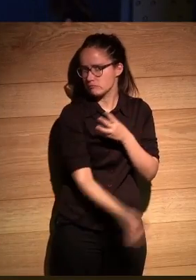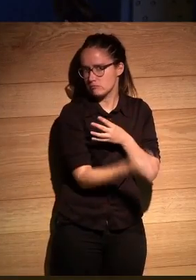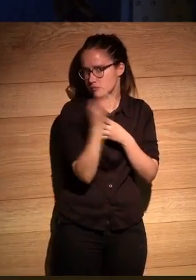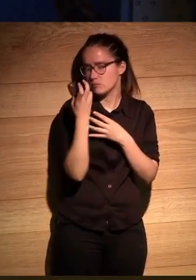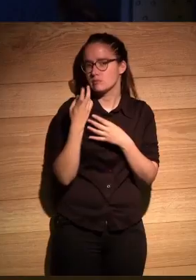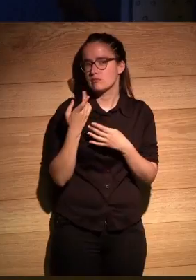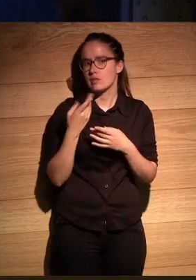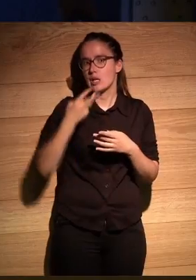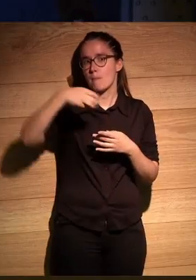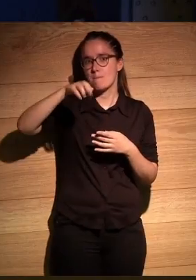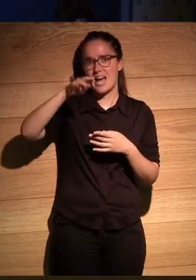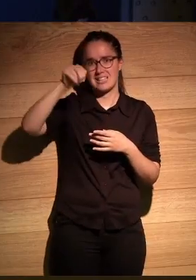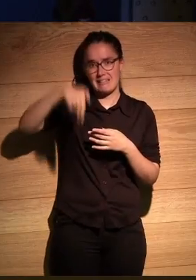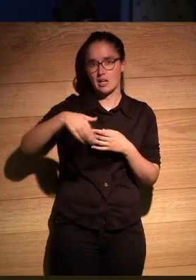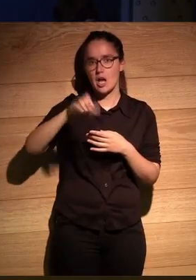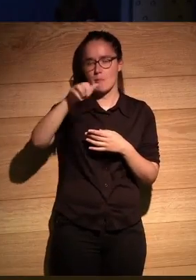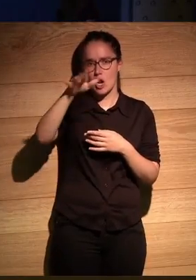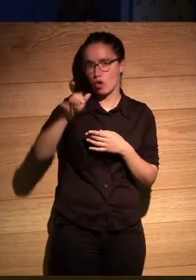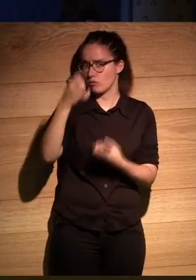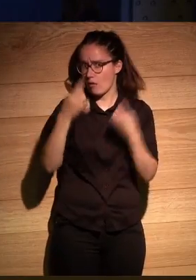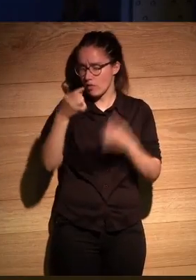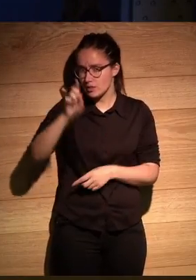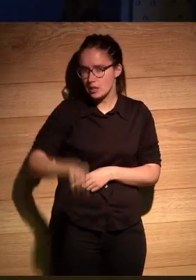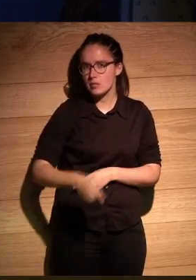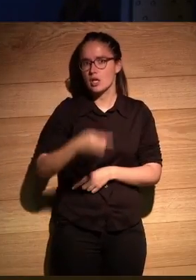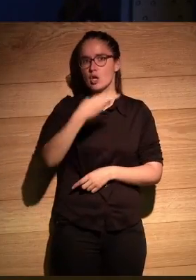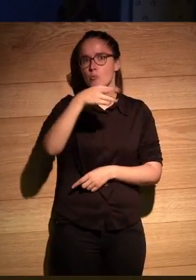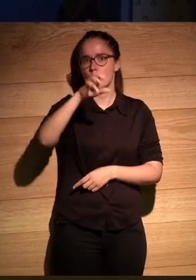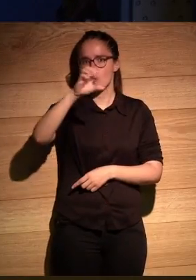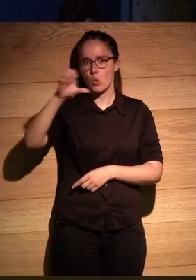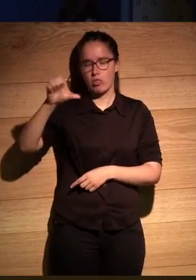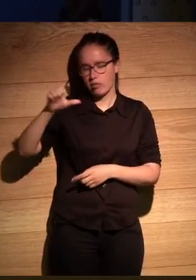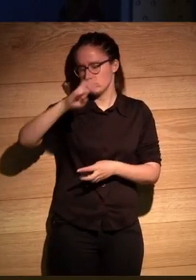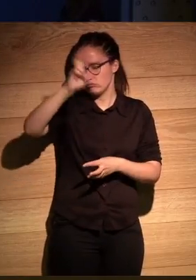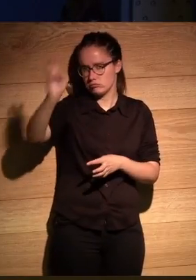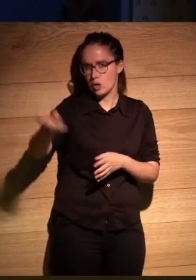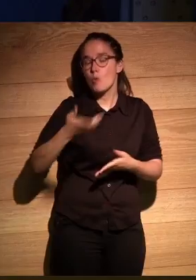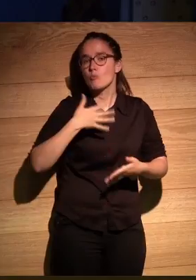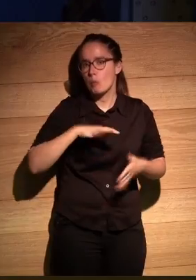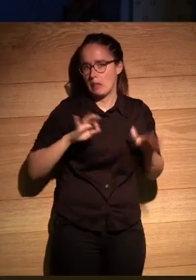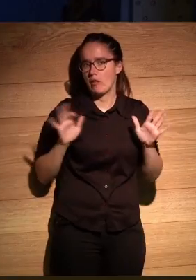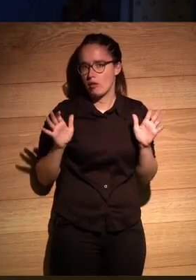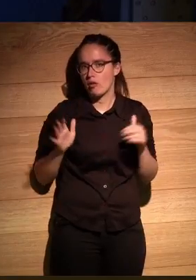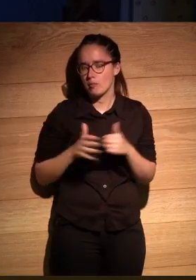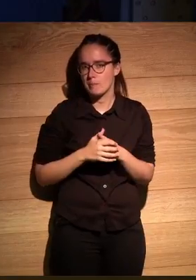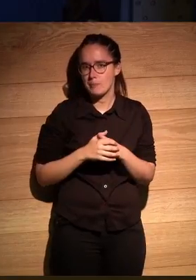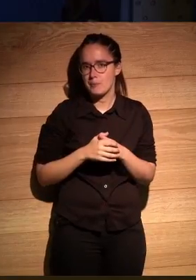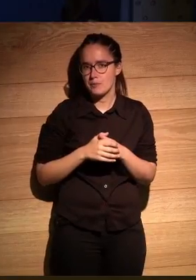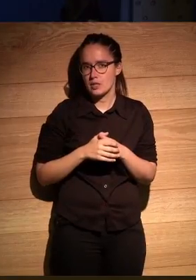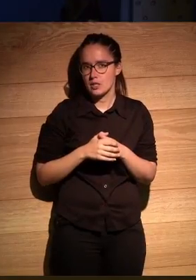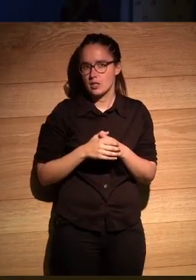en Martín Caparrós en Bruce Chatwin incluso no